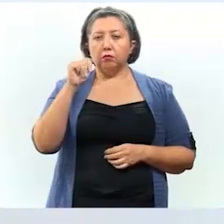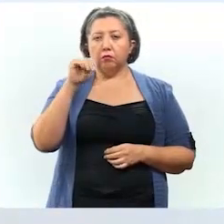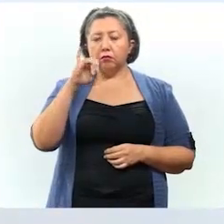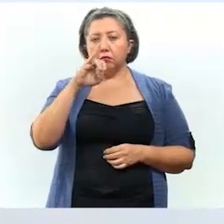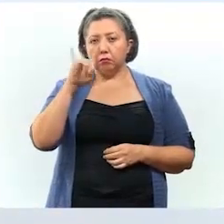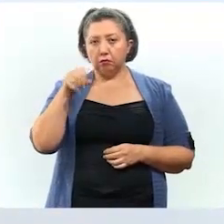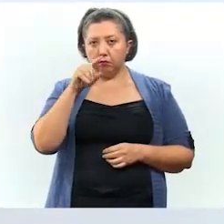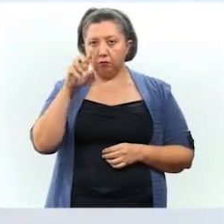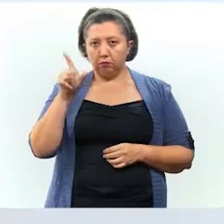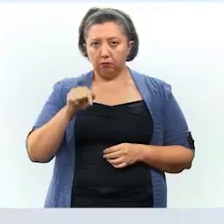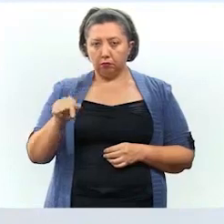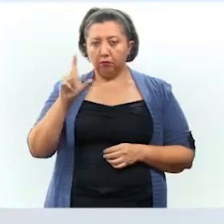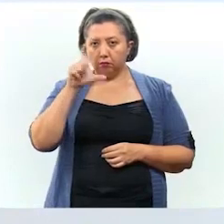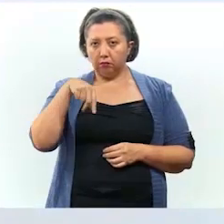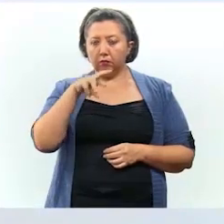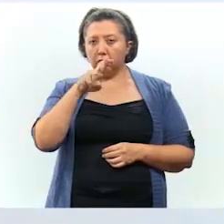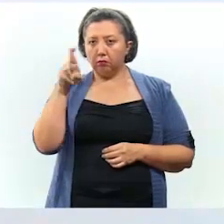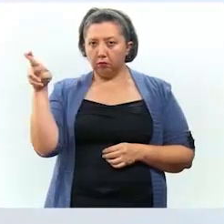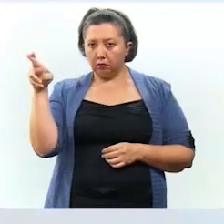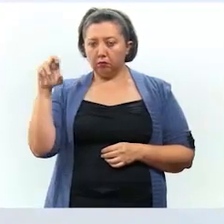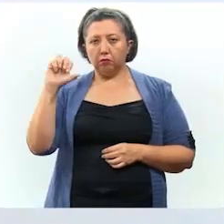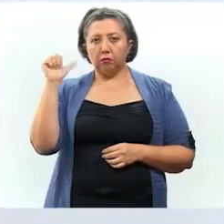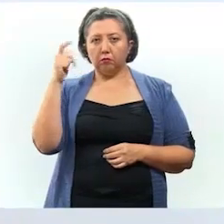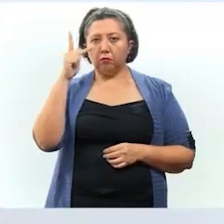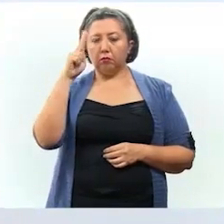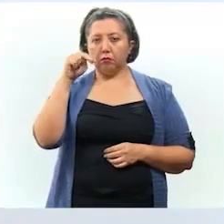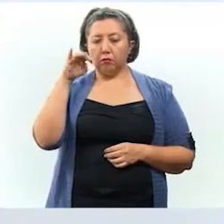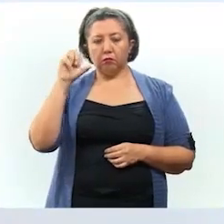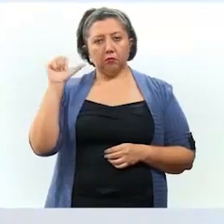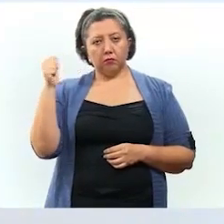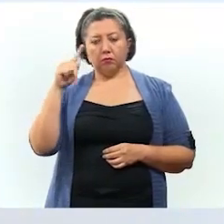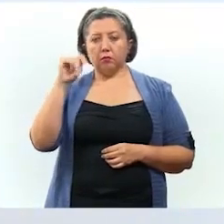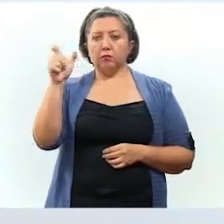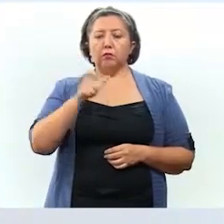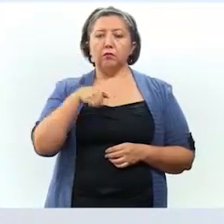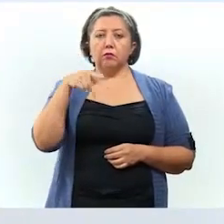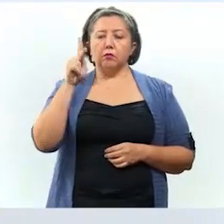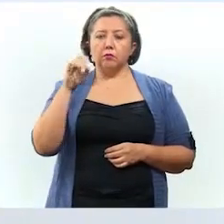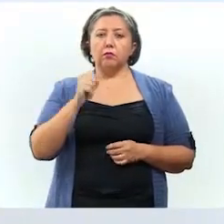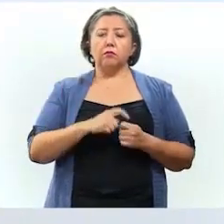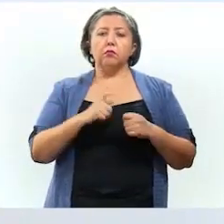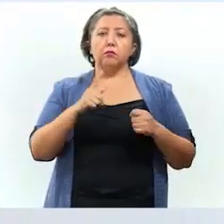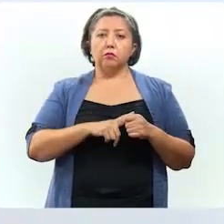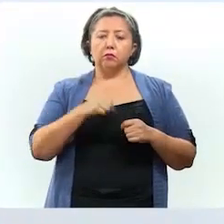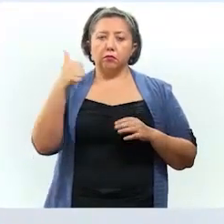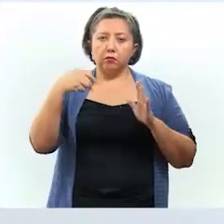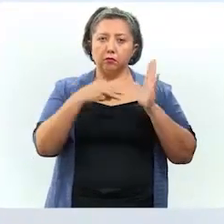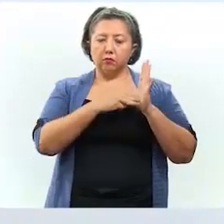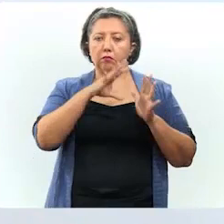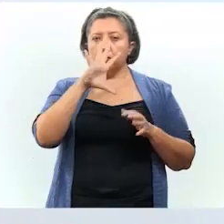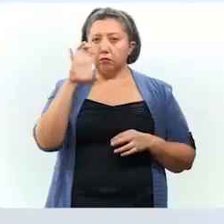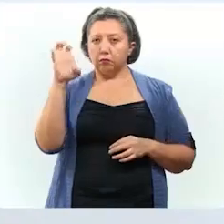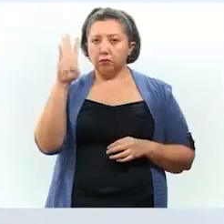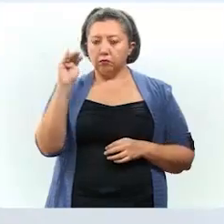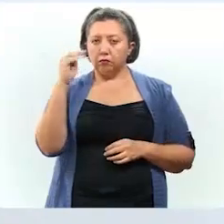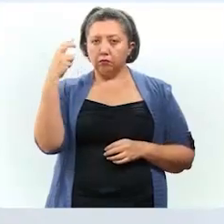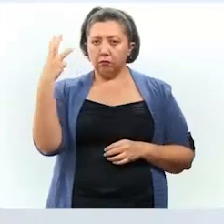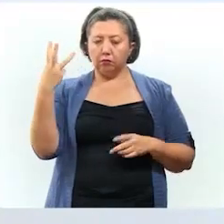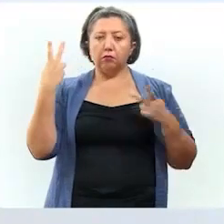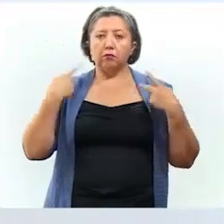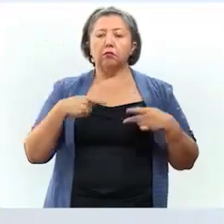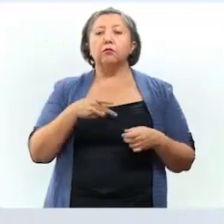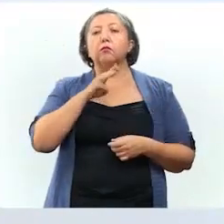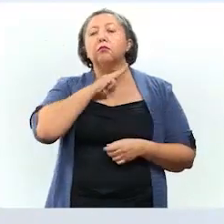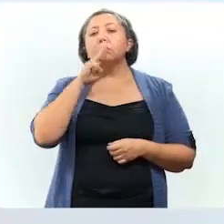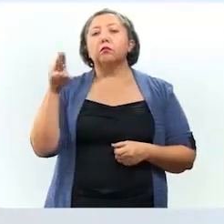Benito Juárez, Quintana Roo, uno Panabá y uno en Tichocop. En total son seis mil quinientas noventa y tres las